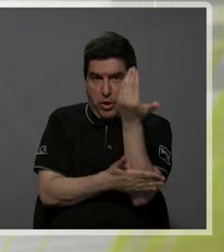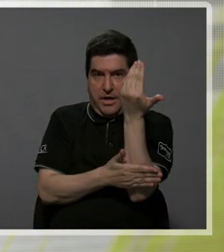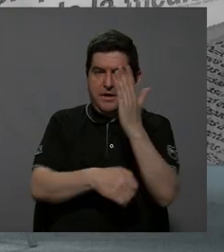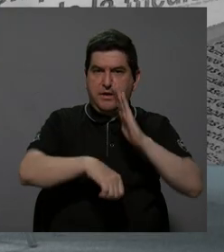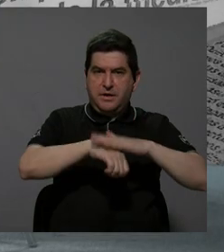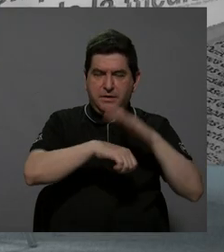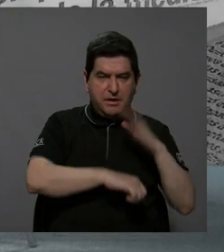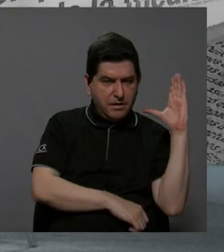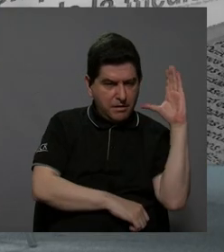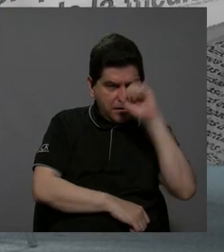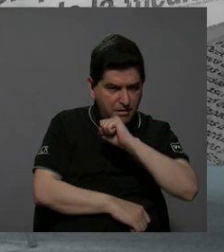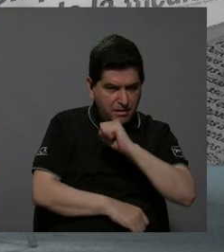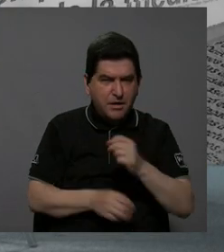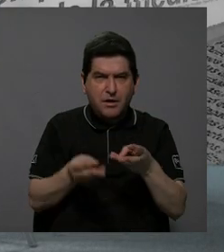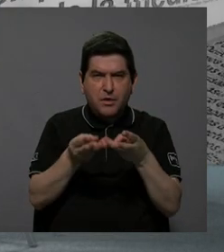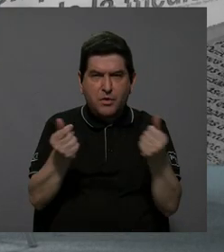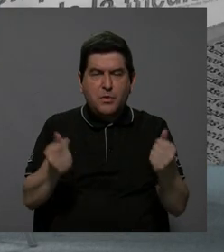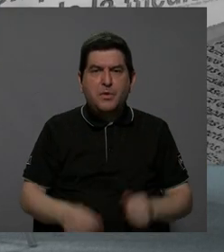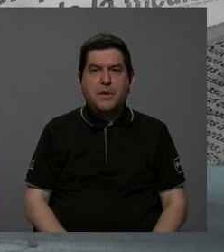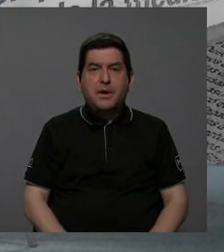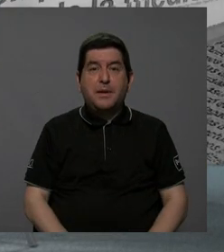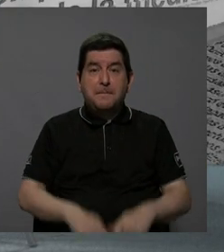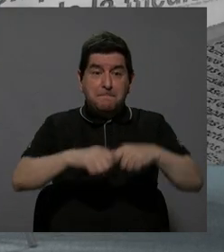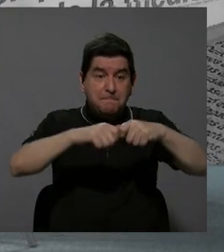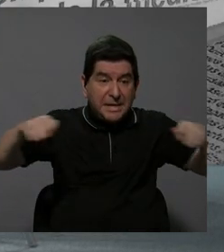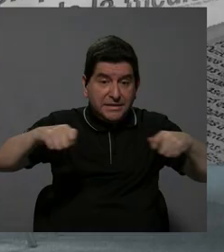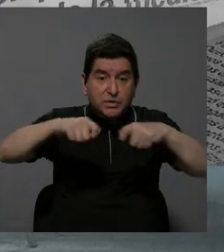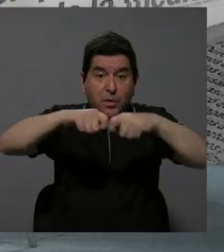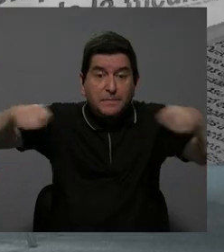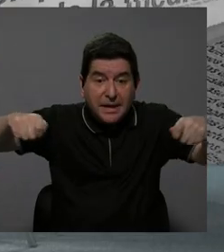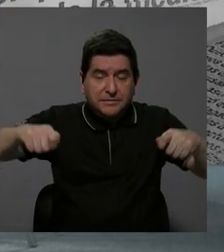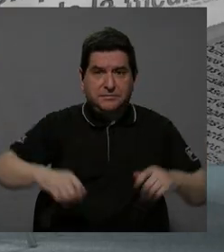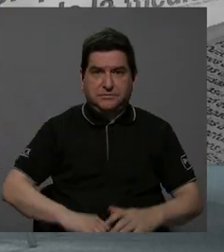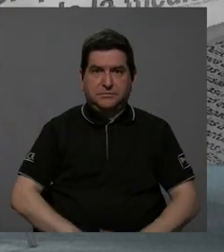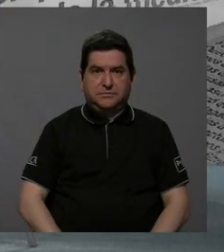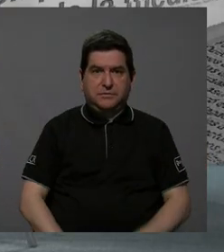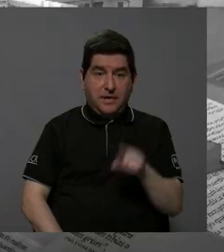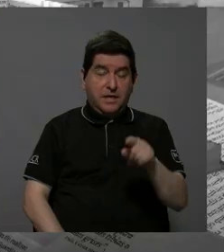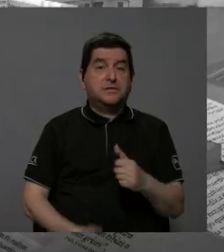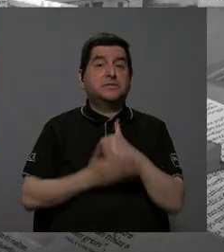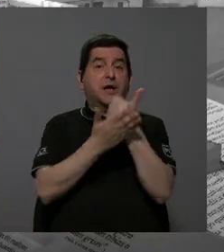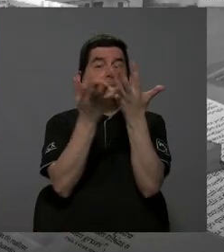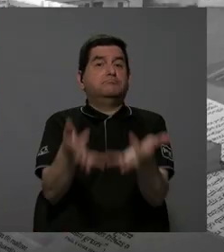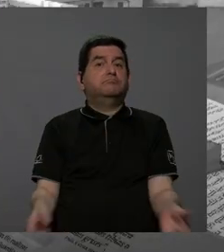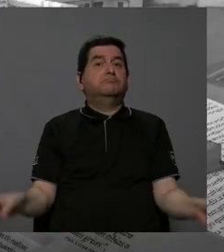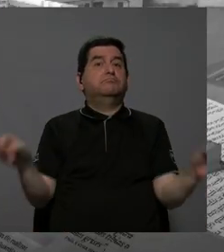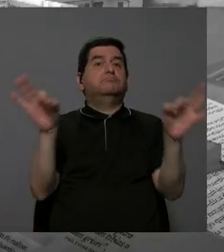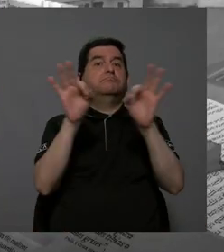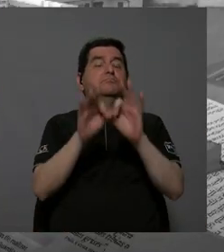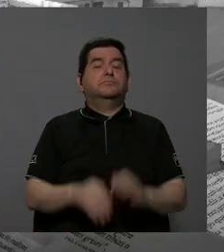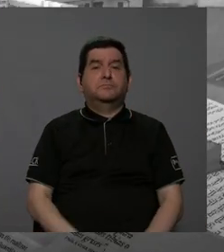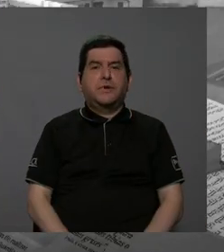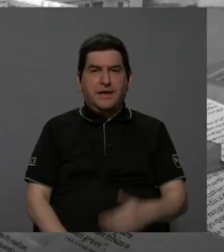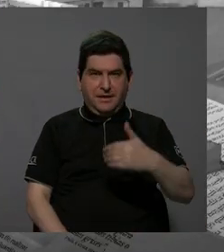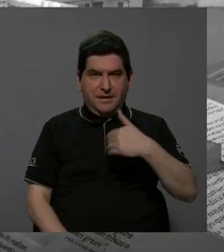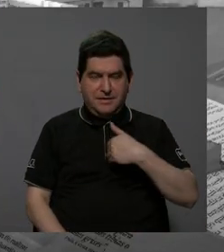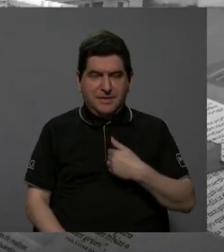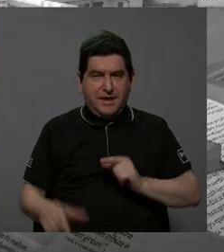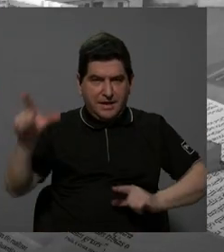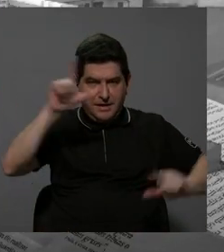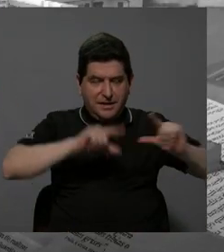nos permiten detectar los deterioros casi que metro a metro donde se presentan. Eso es una ayuda fundamental que le da el ANAMI a la gestión.